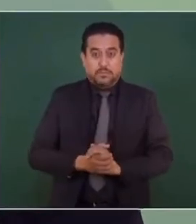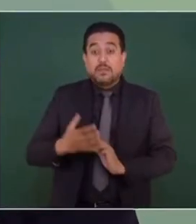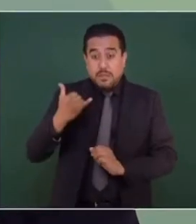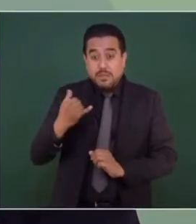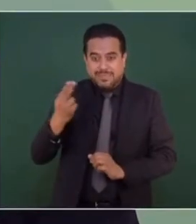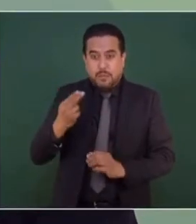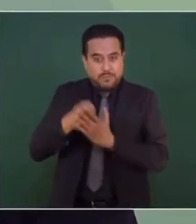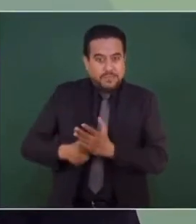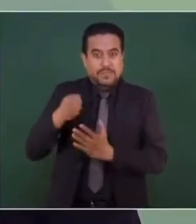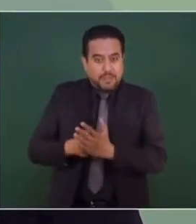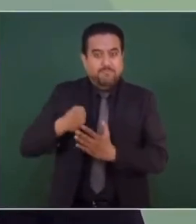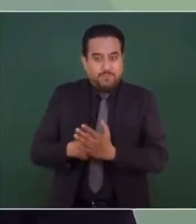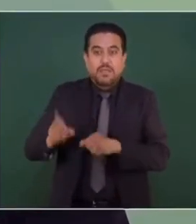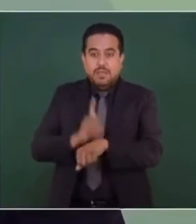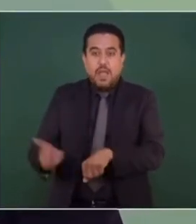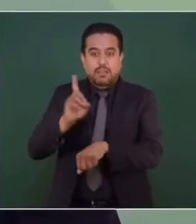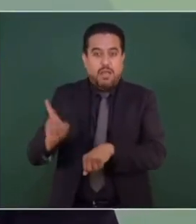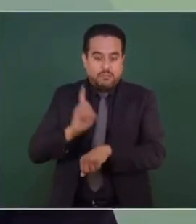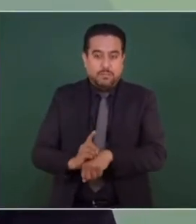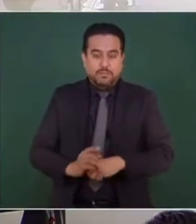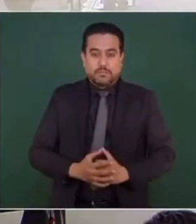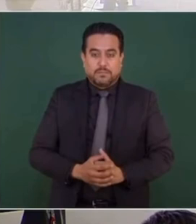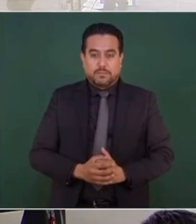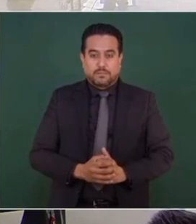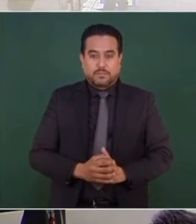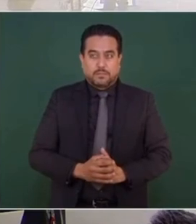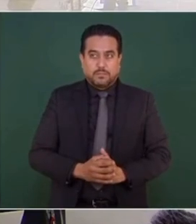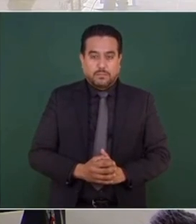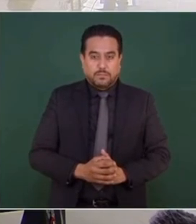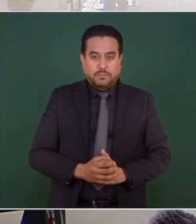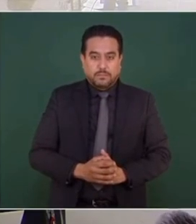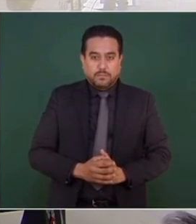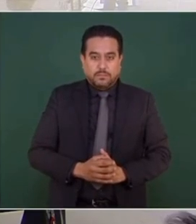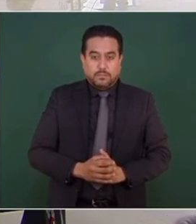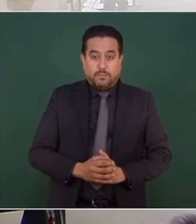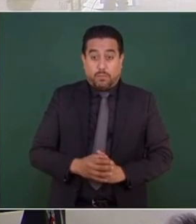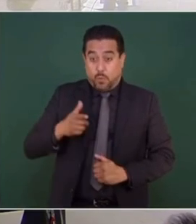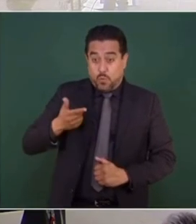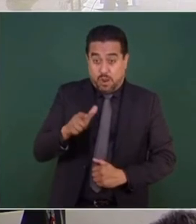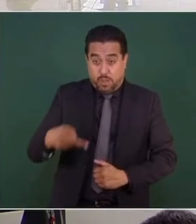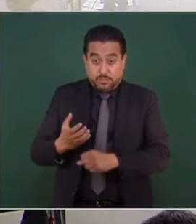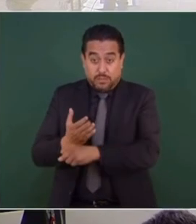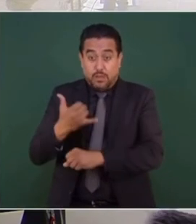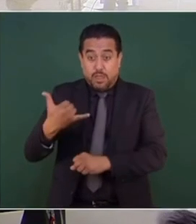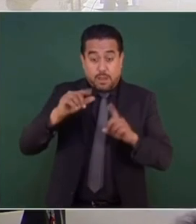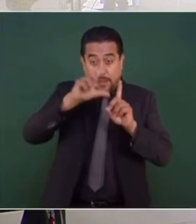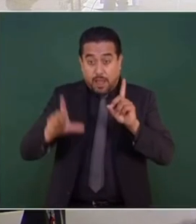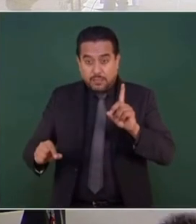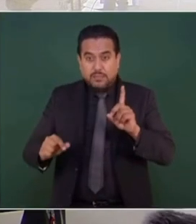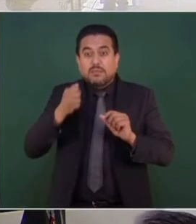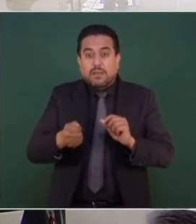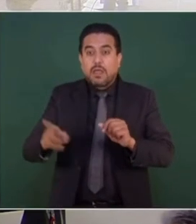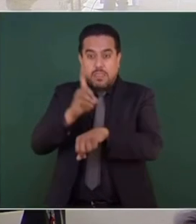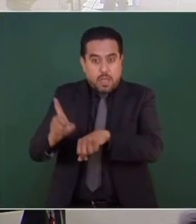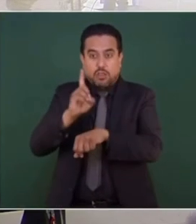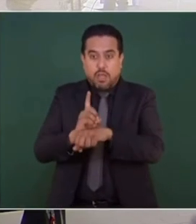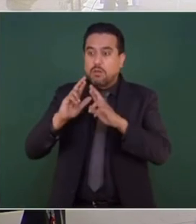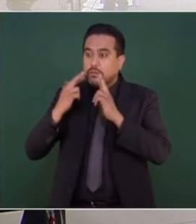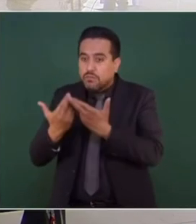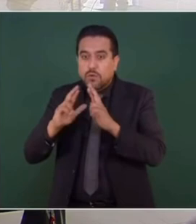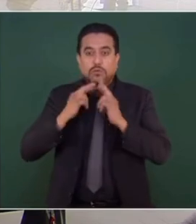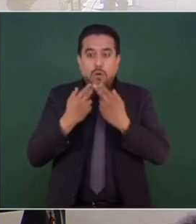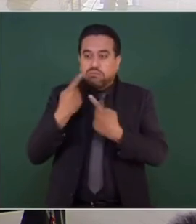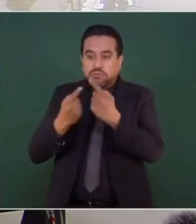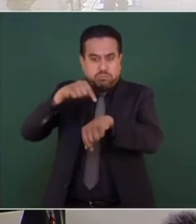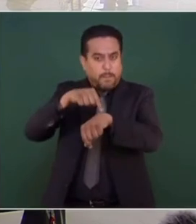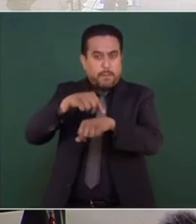perseverancia. de estar todos los días en Guanajuato, como en todo el país, todos los días nos reunimos desde